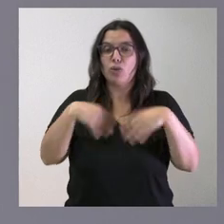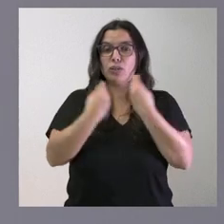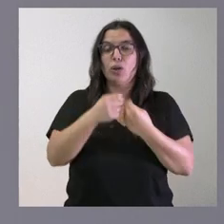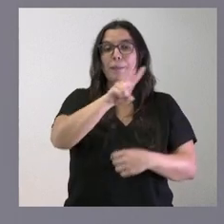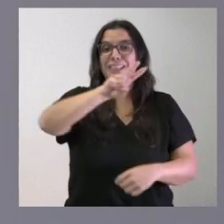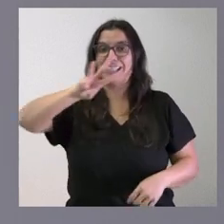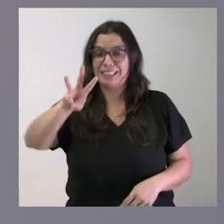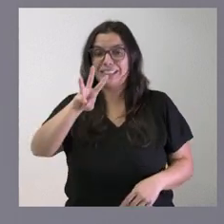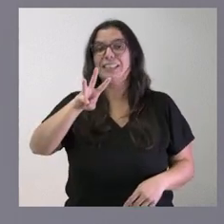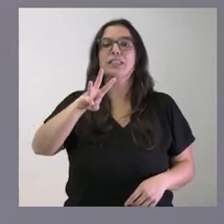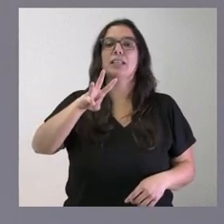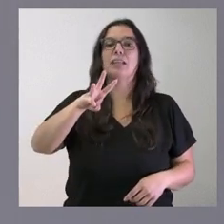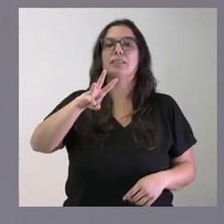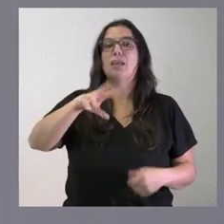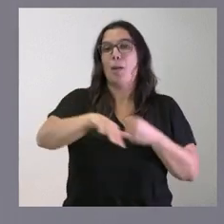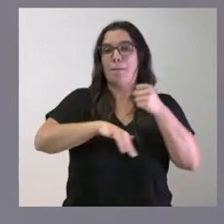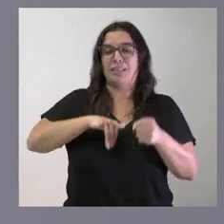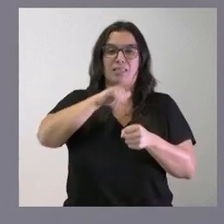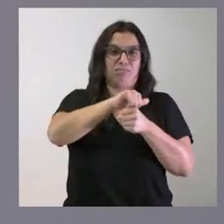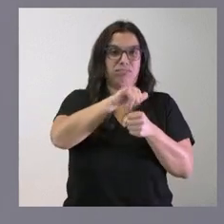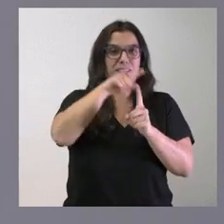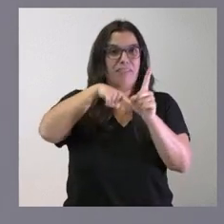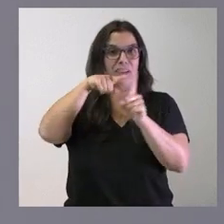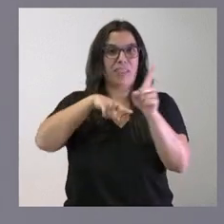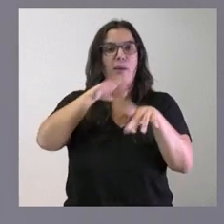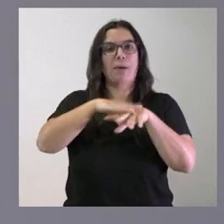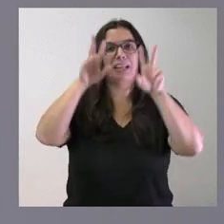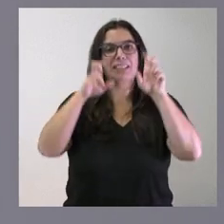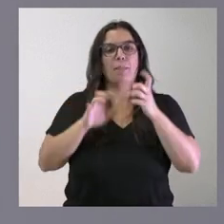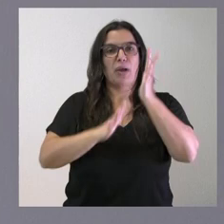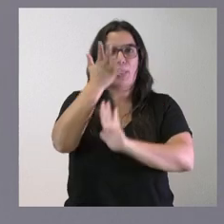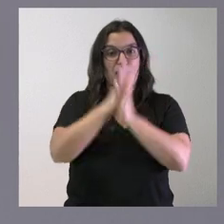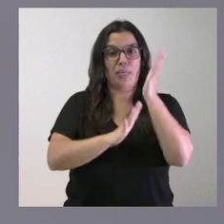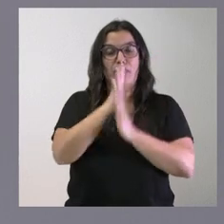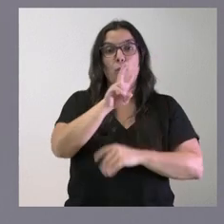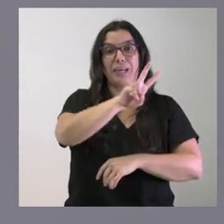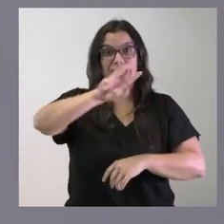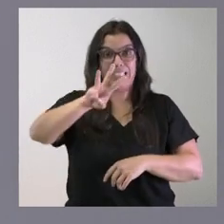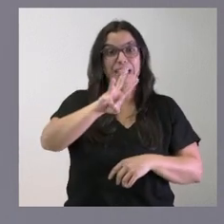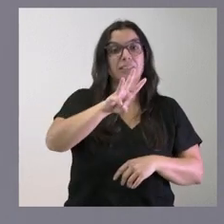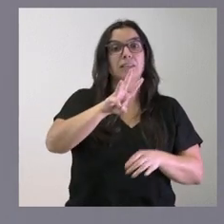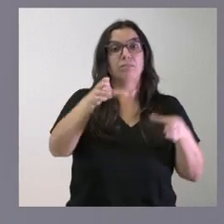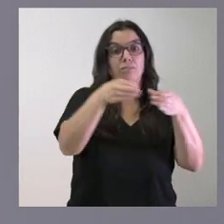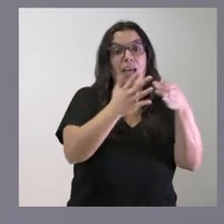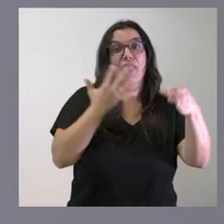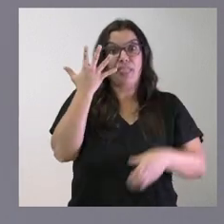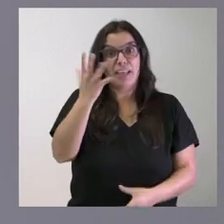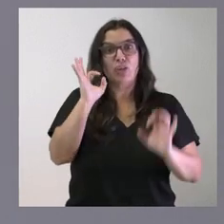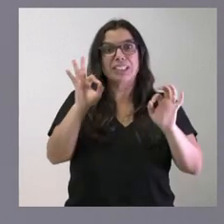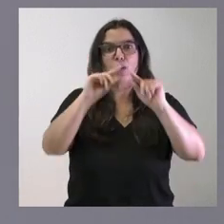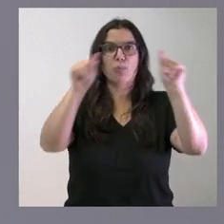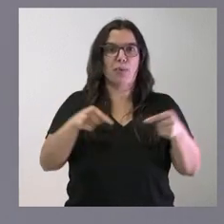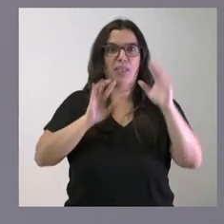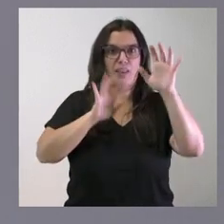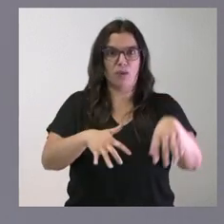bases operativas en materia de incendios, tenemos cinco de ellas en la provincia de León. En este